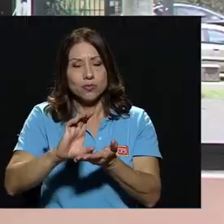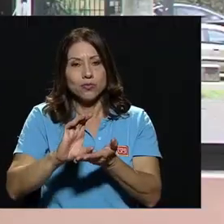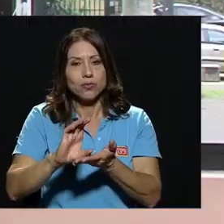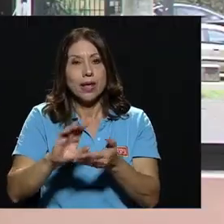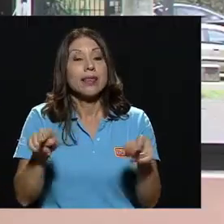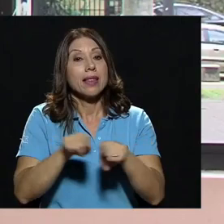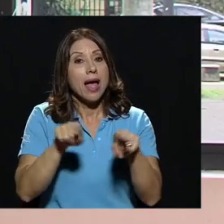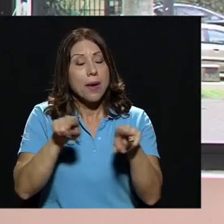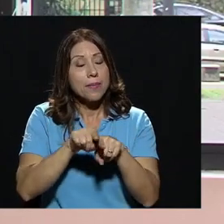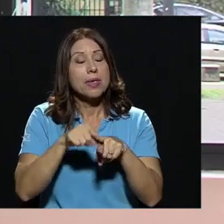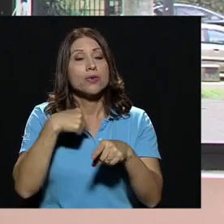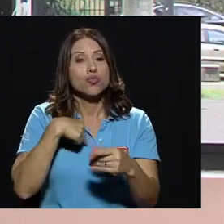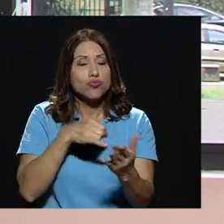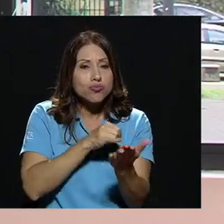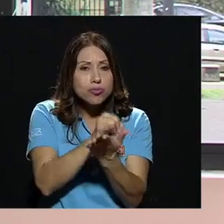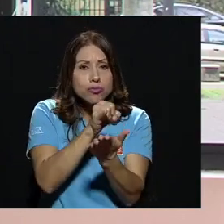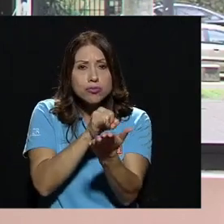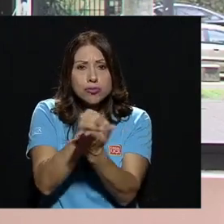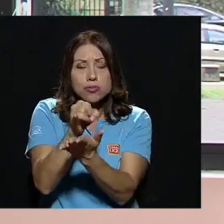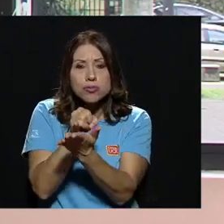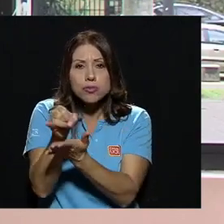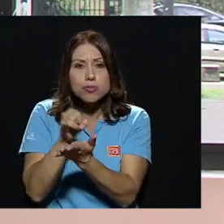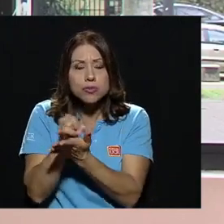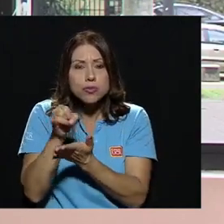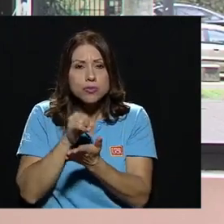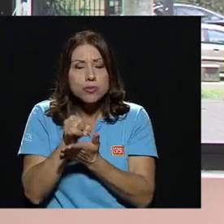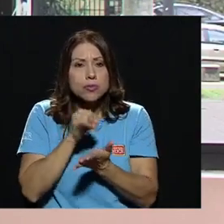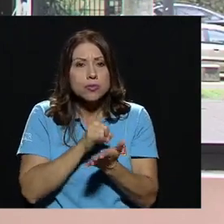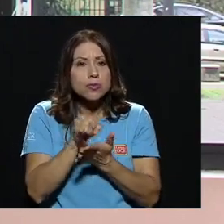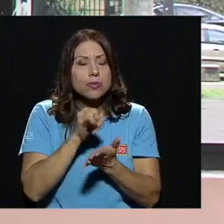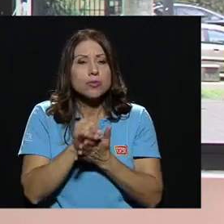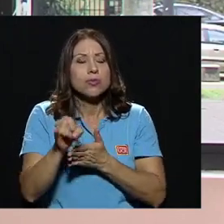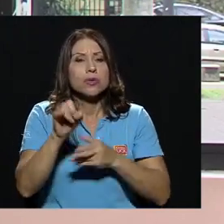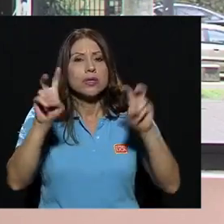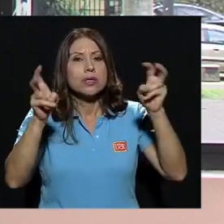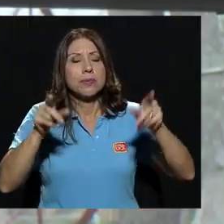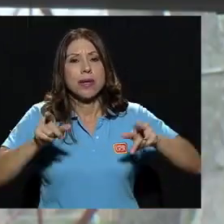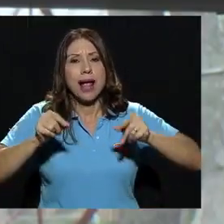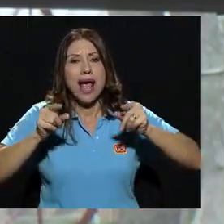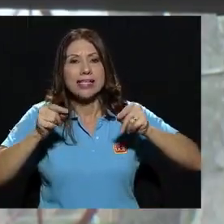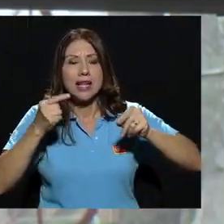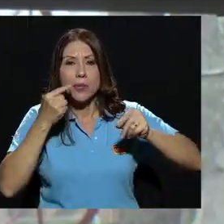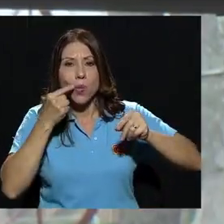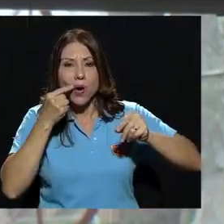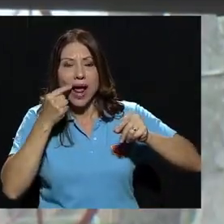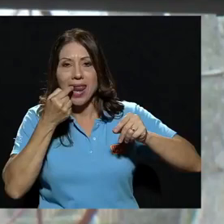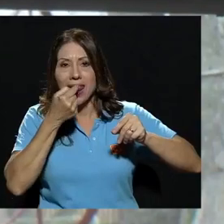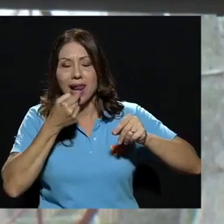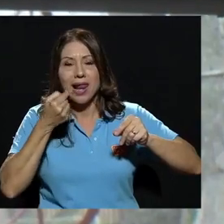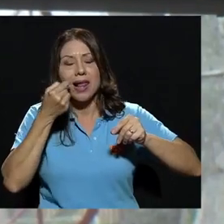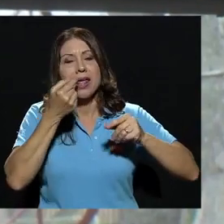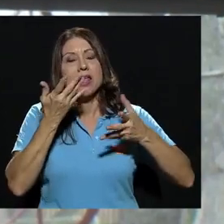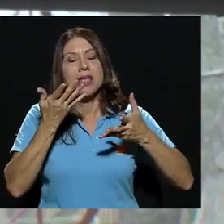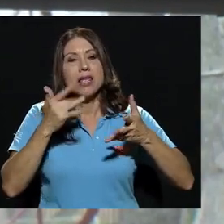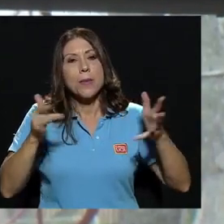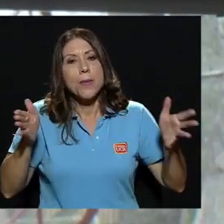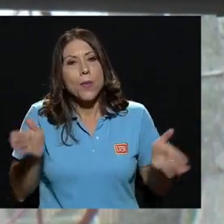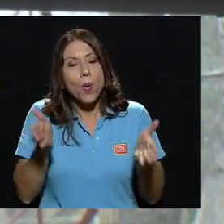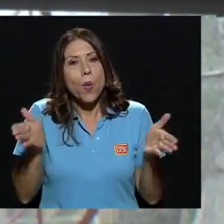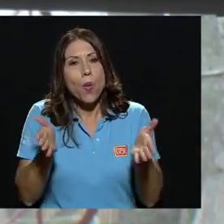también hago investigación en todo lo que es la parte del cáncer bucal y promuevo